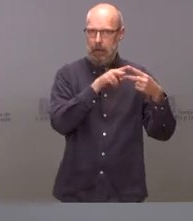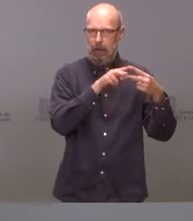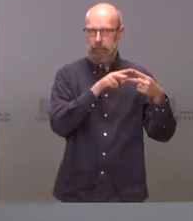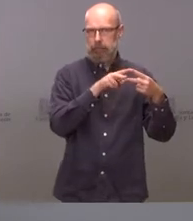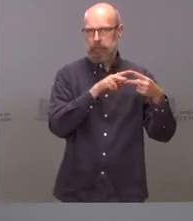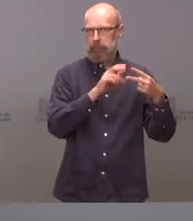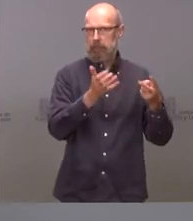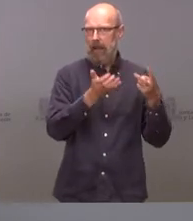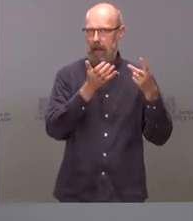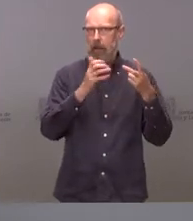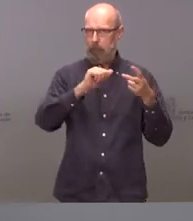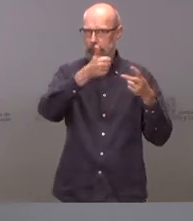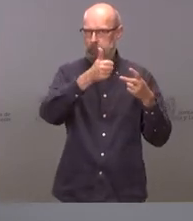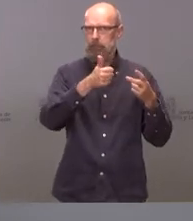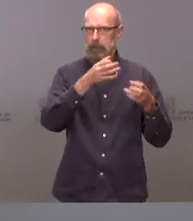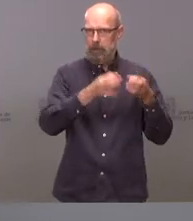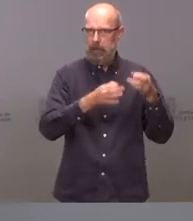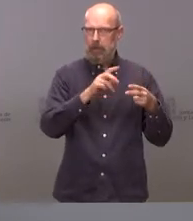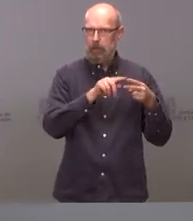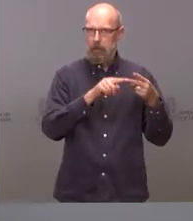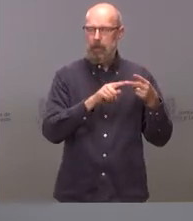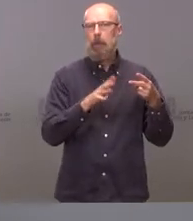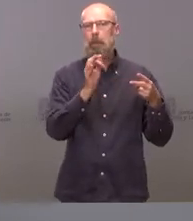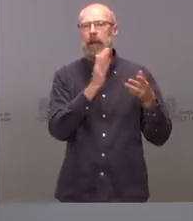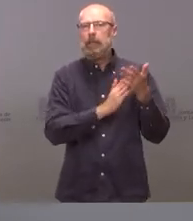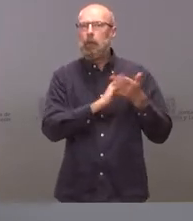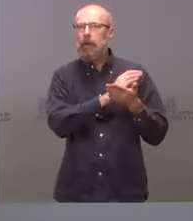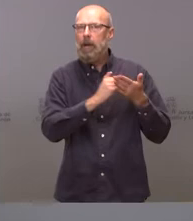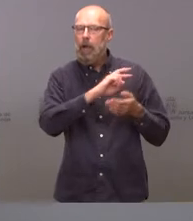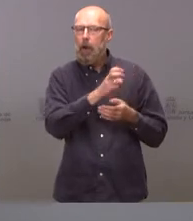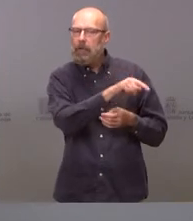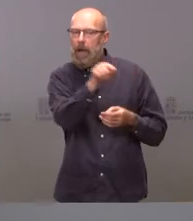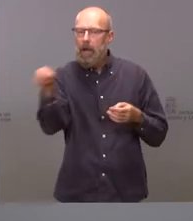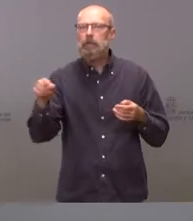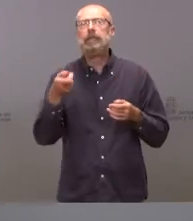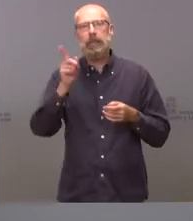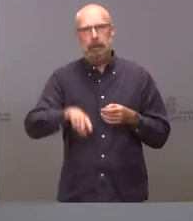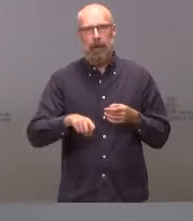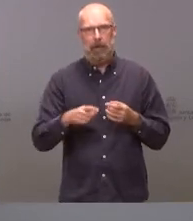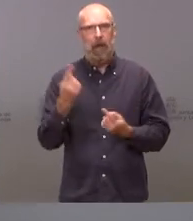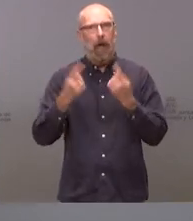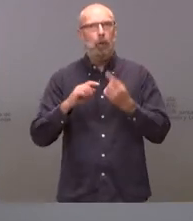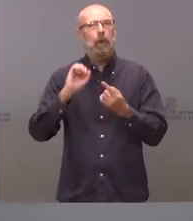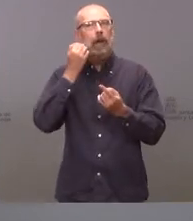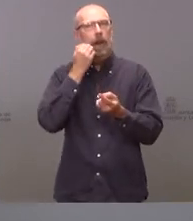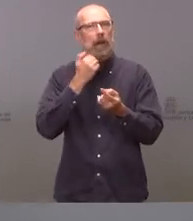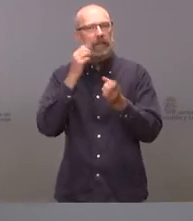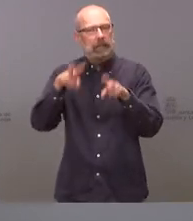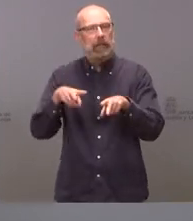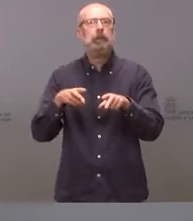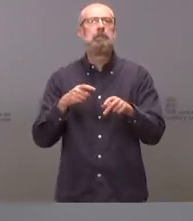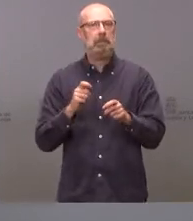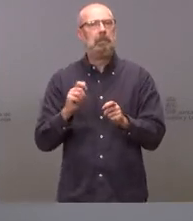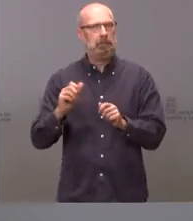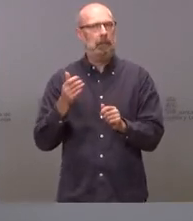sentencia en el Tribunal Supremo sino al conjunto de comunidades autónomas incluso aquellas que no habían recorrido nosotros no lo criticaremos pero sí